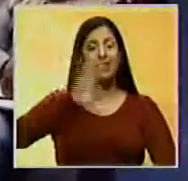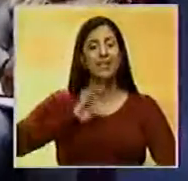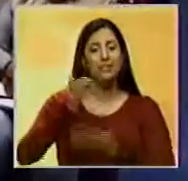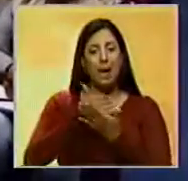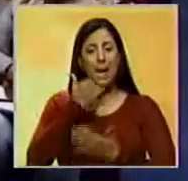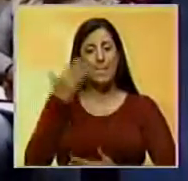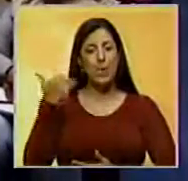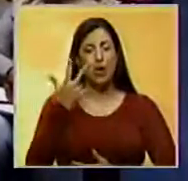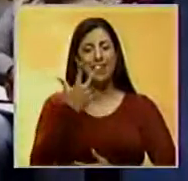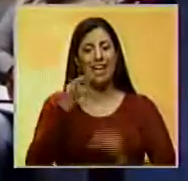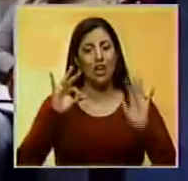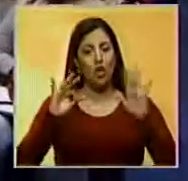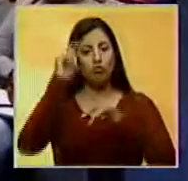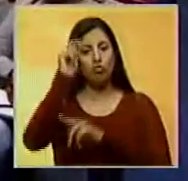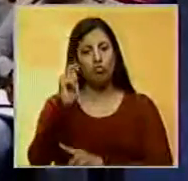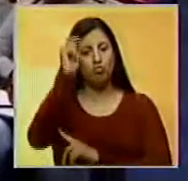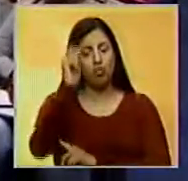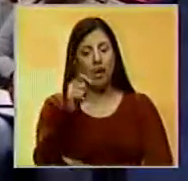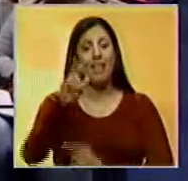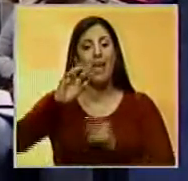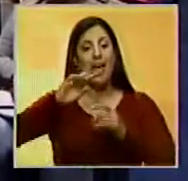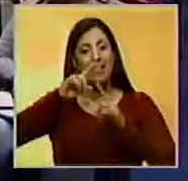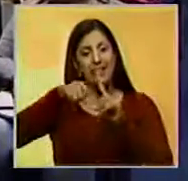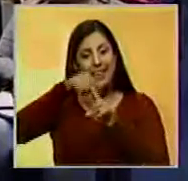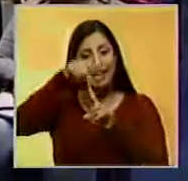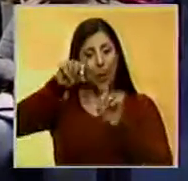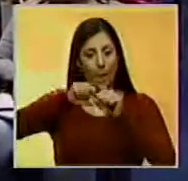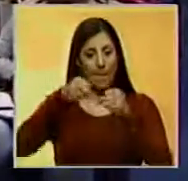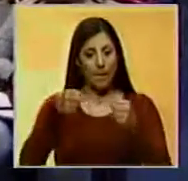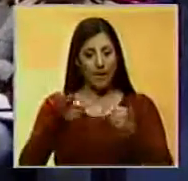recientemente 38 toneladas de harina de trigo panadero. ¡Gracias! ¡Gracias! ¡Gracias! ¡Gracias!